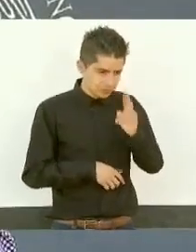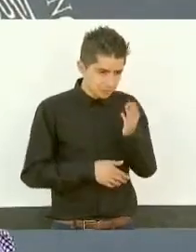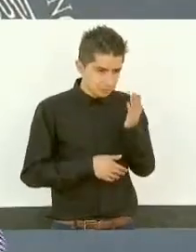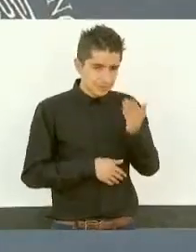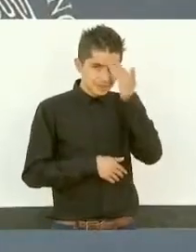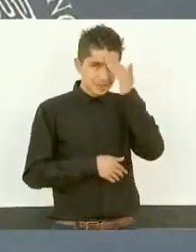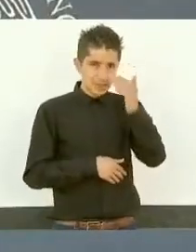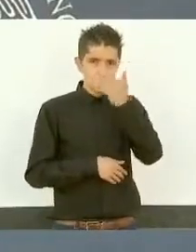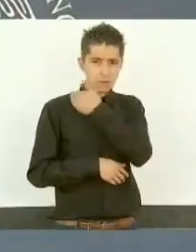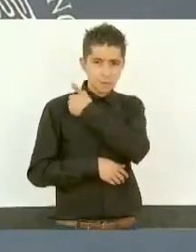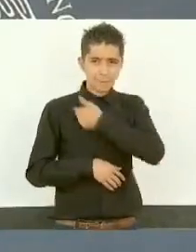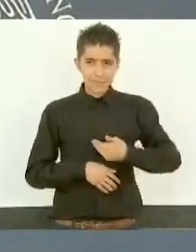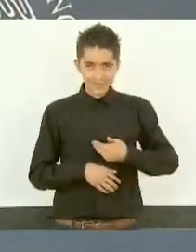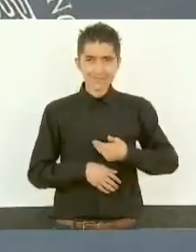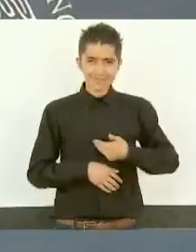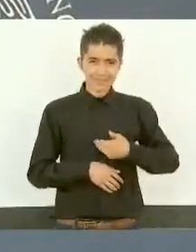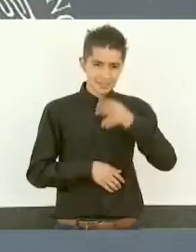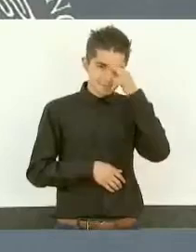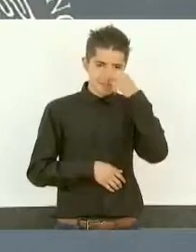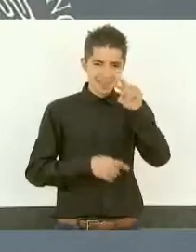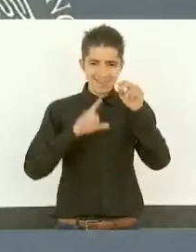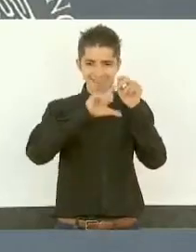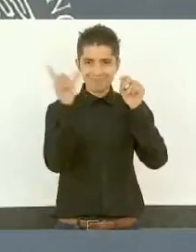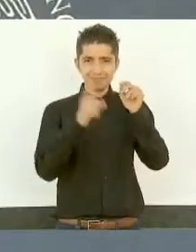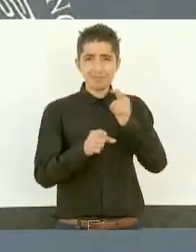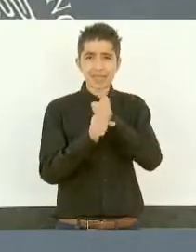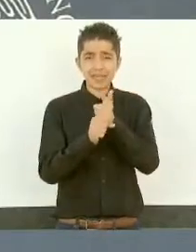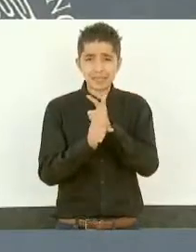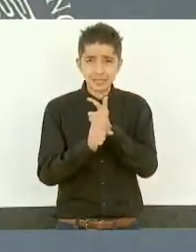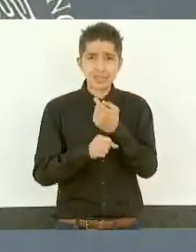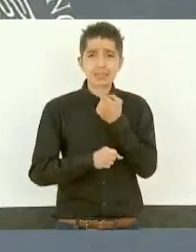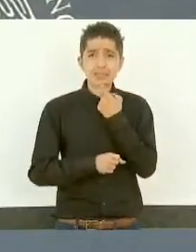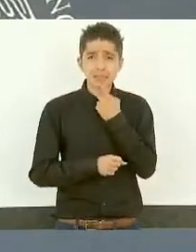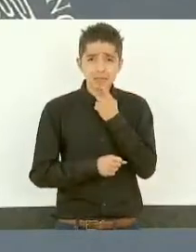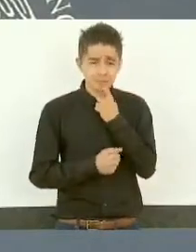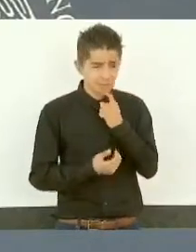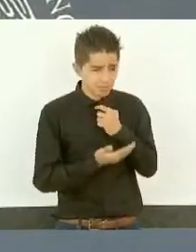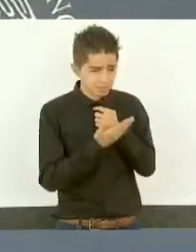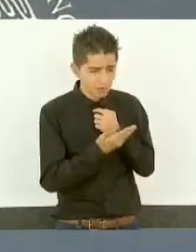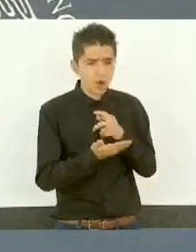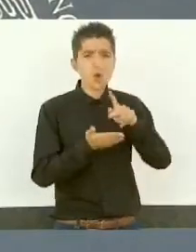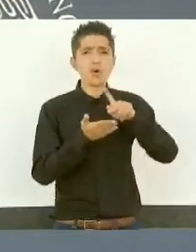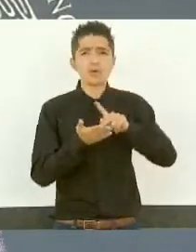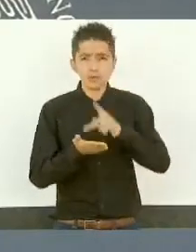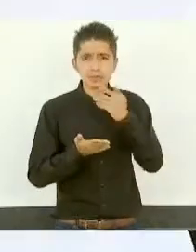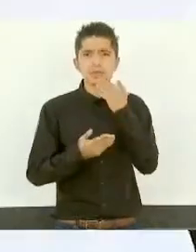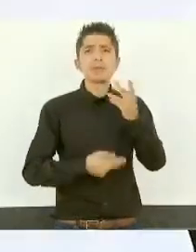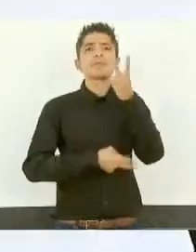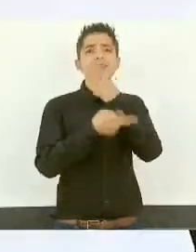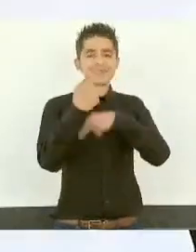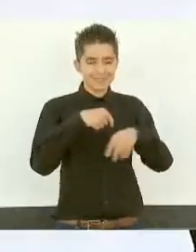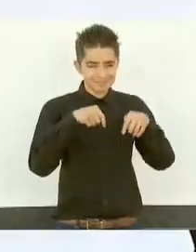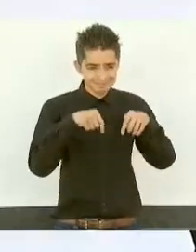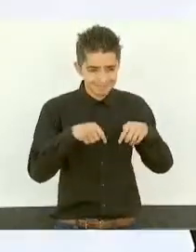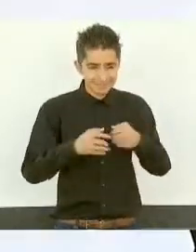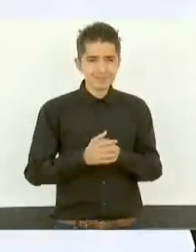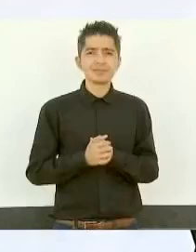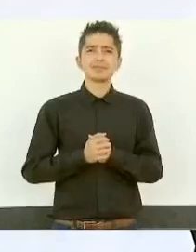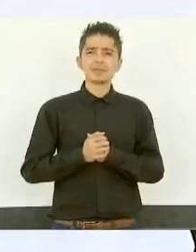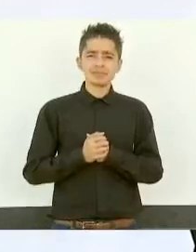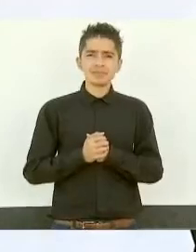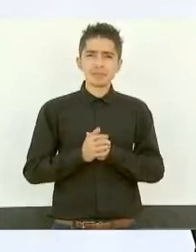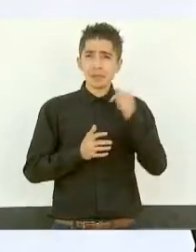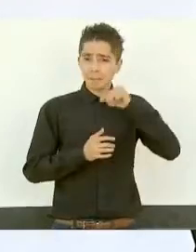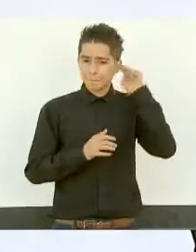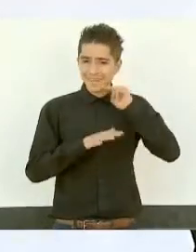Presidente de la República, licenciado Andrés Manuel López Obrador, nuevamente bienvenido a